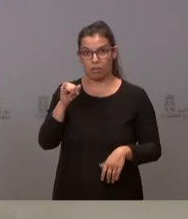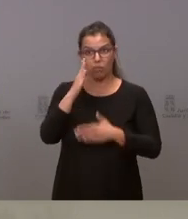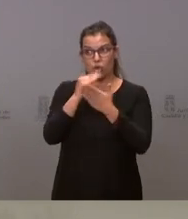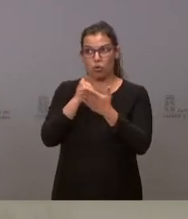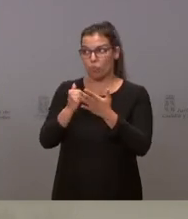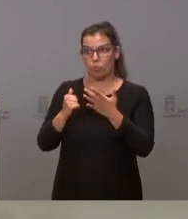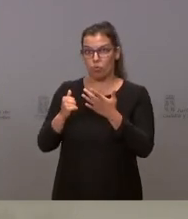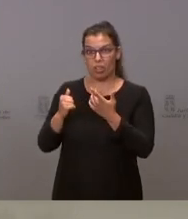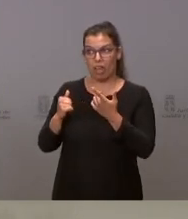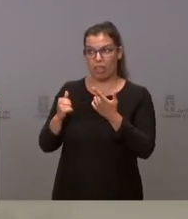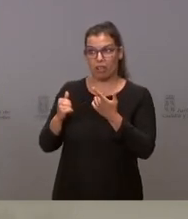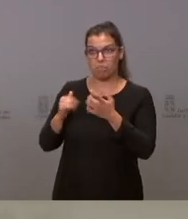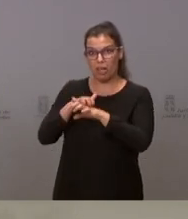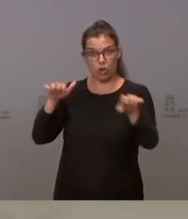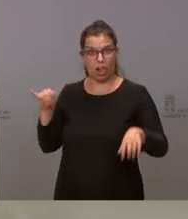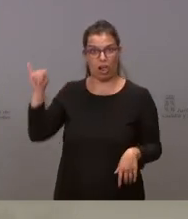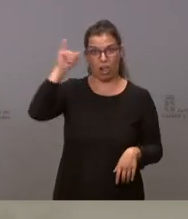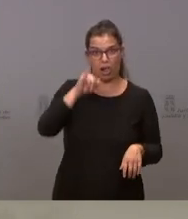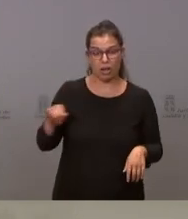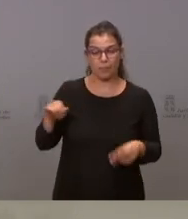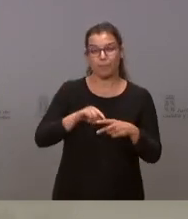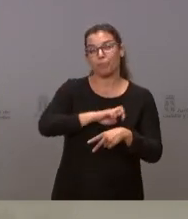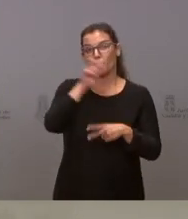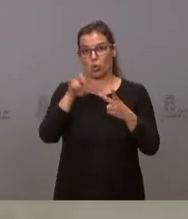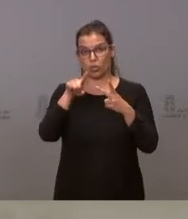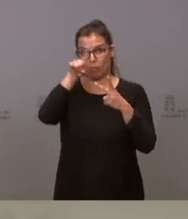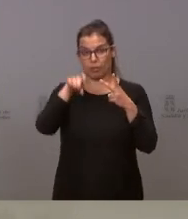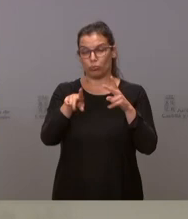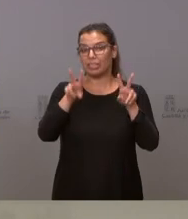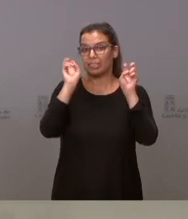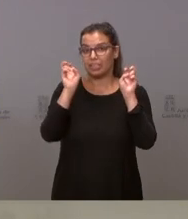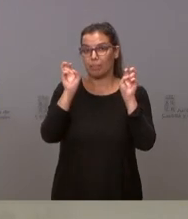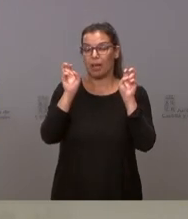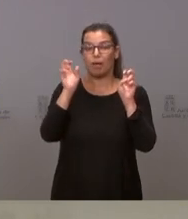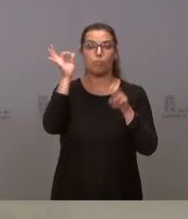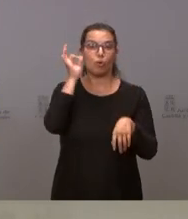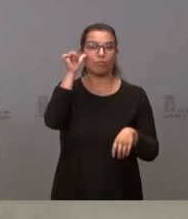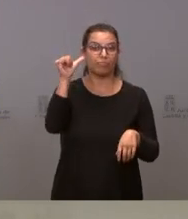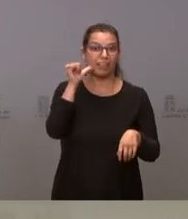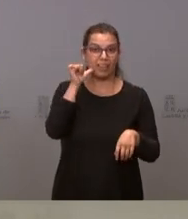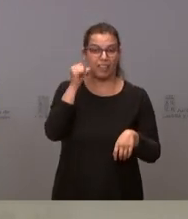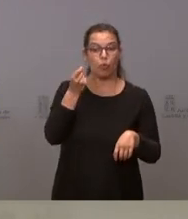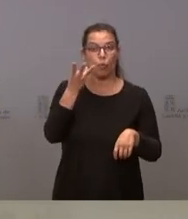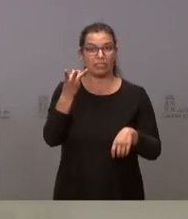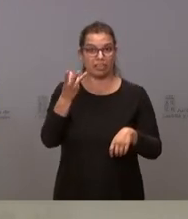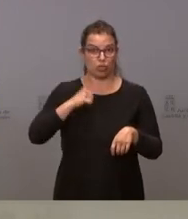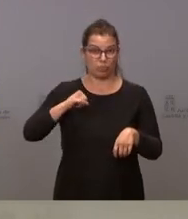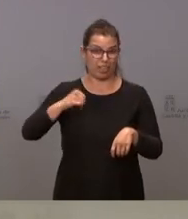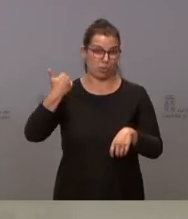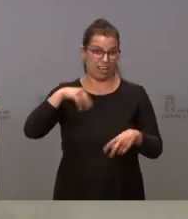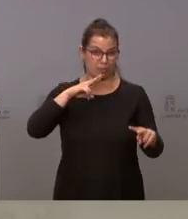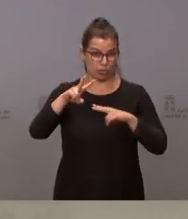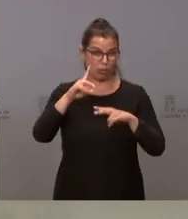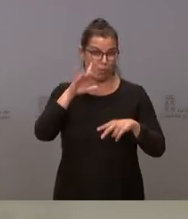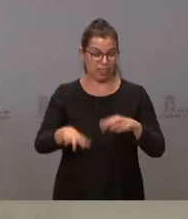comunidades que aún no disponen de él. Hay otra segunda pregunta sobre las embarazadas ingresadas que creo que ya se ha respondido